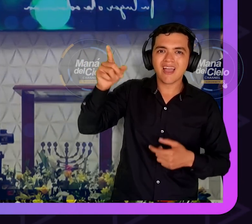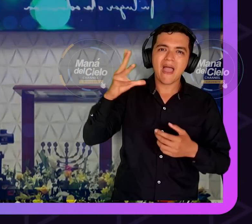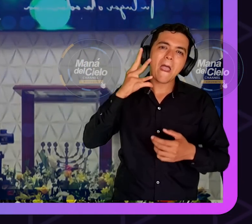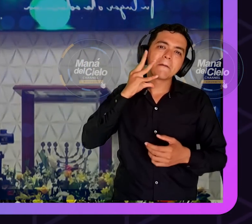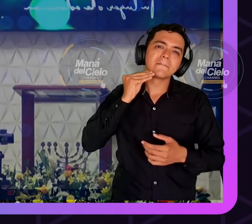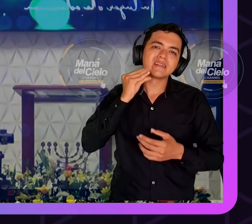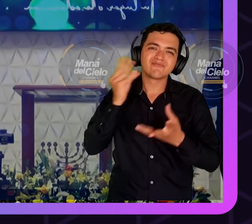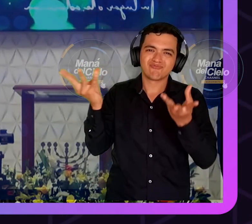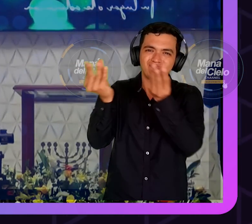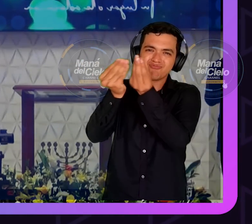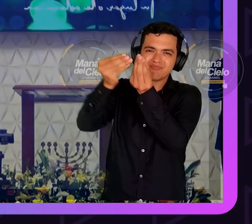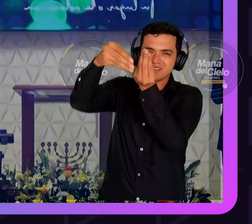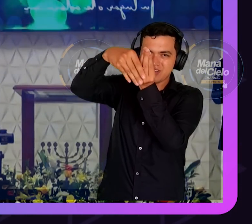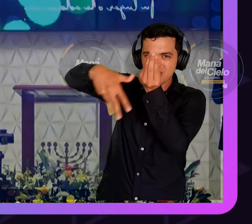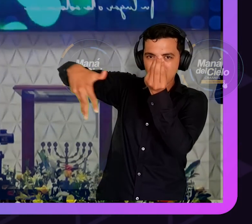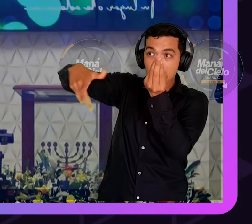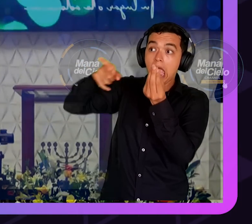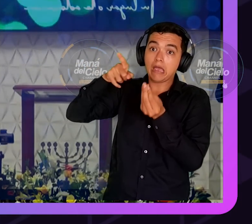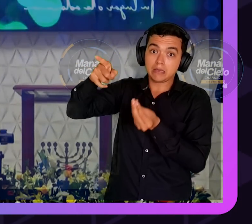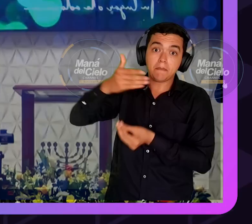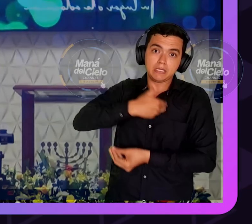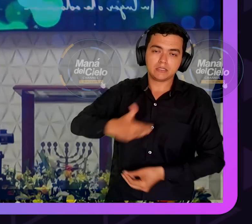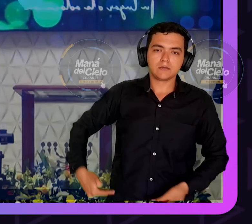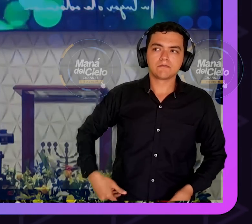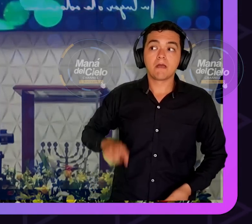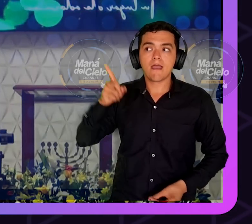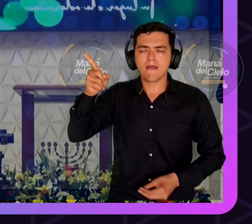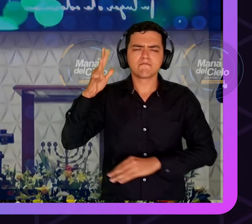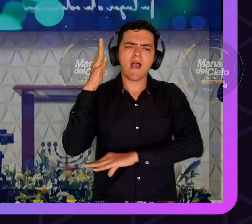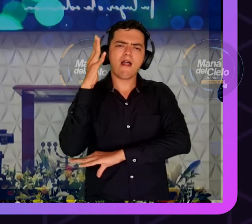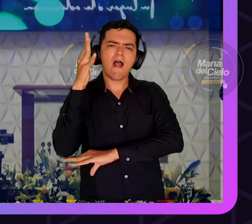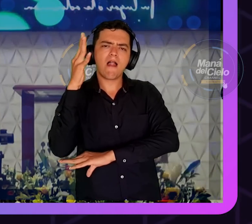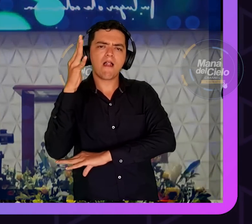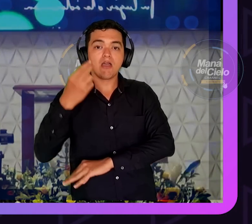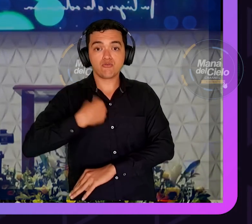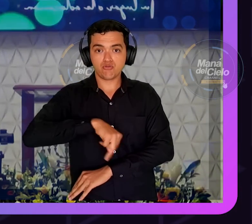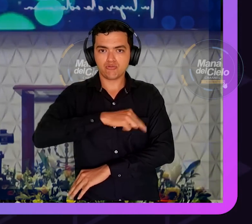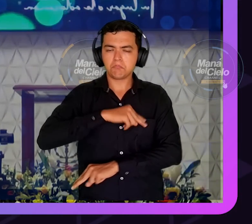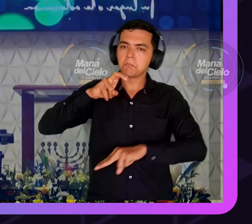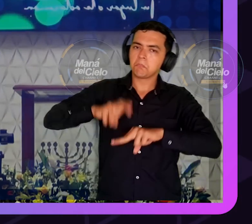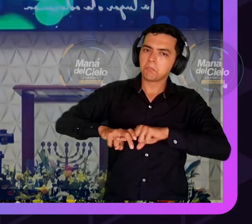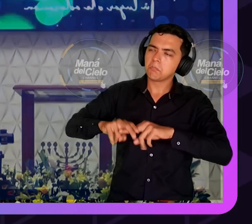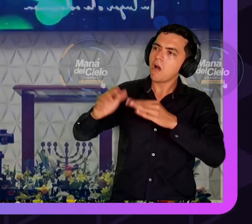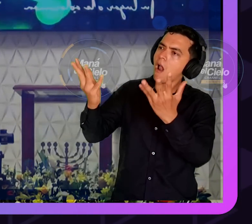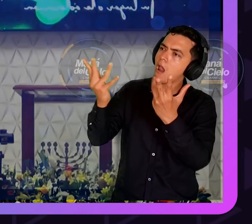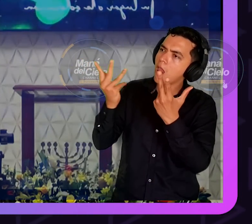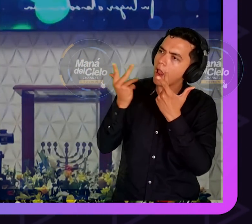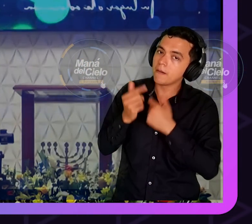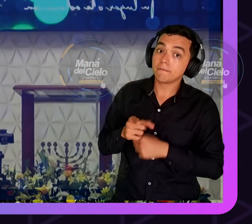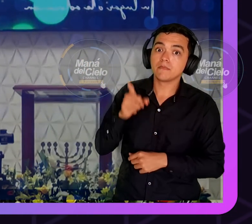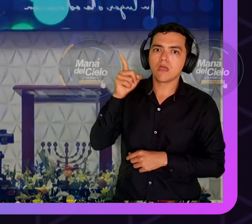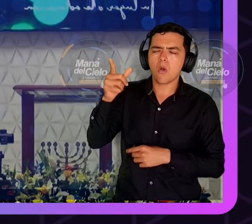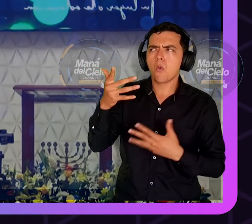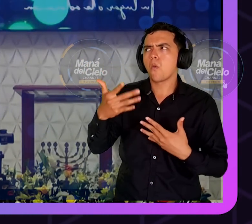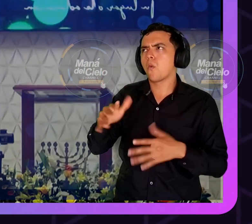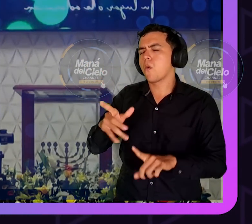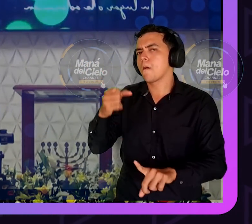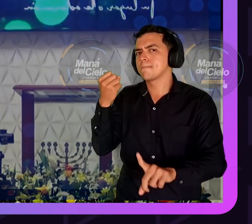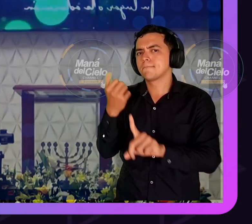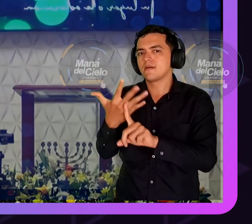consistorio de allá que nos recibió desde una charla, y dijo una cosa que a mí me impactó mucho. Y dijo,